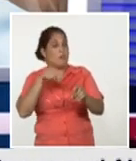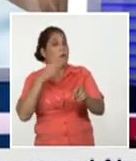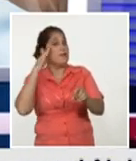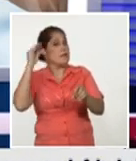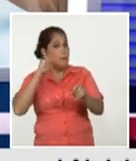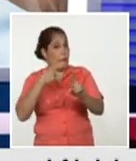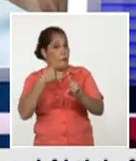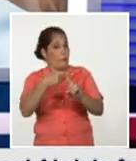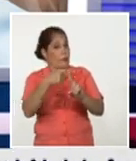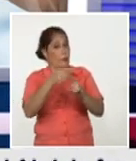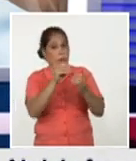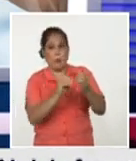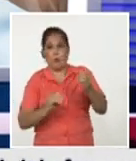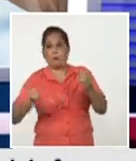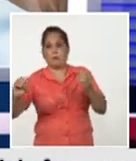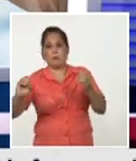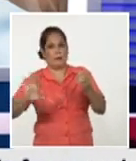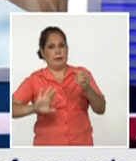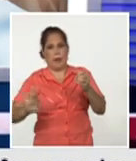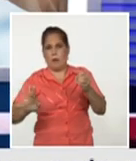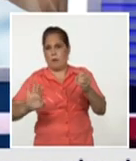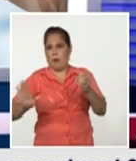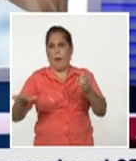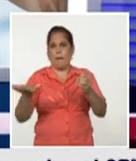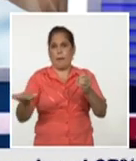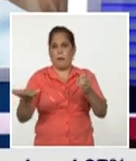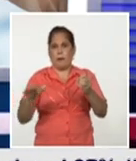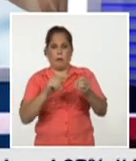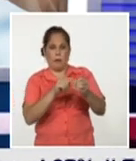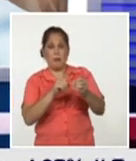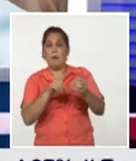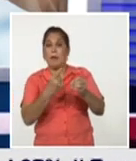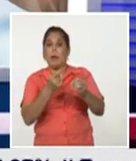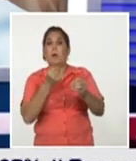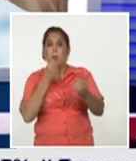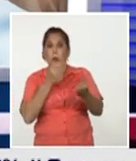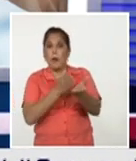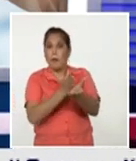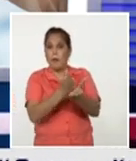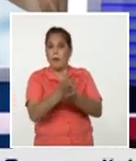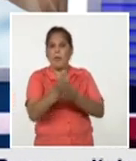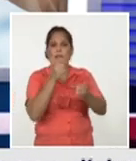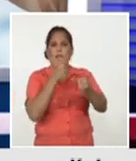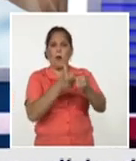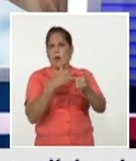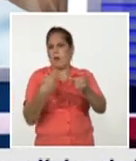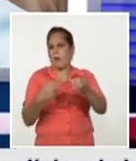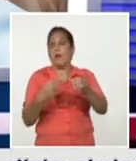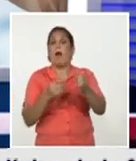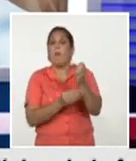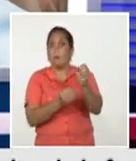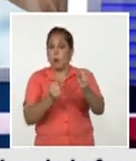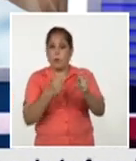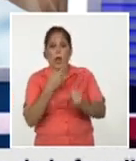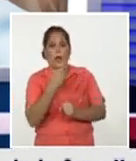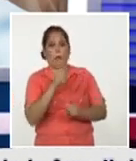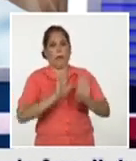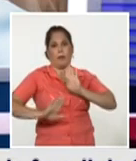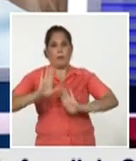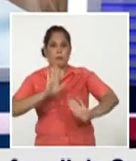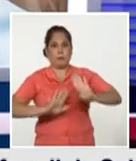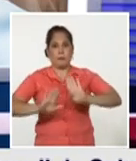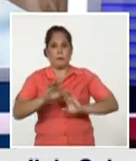inmediatamente es una exclusión del estudio pero si no se detecta que el sujeto es positivo lo que hace la vacuna es potenciar la respuesta inmune que ya